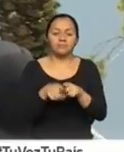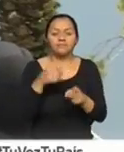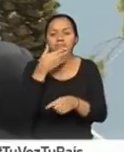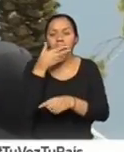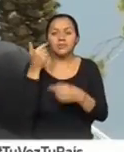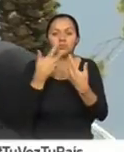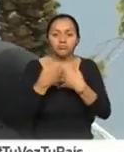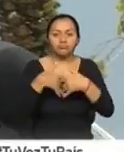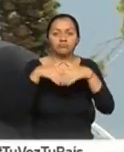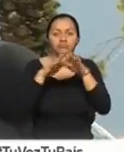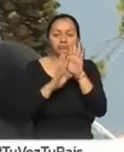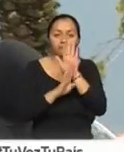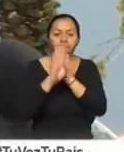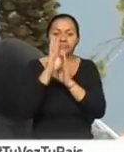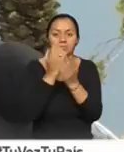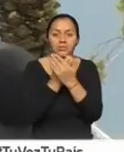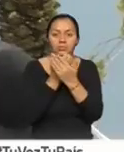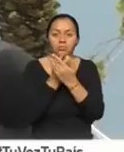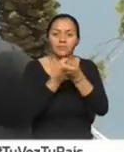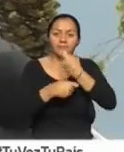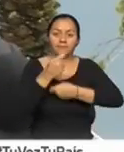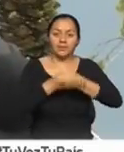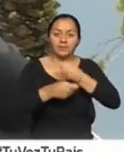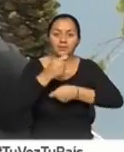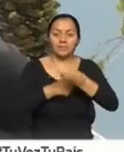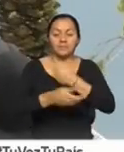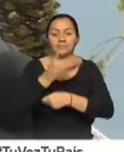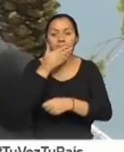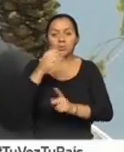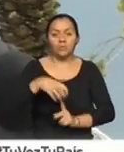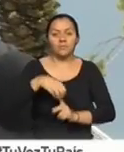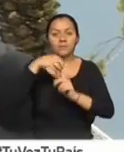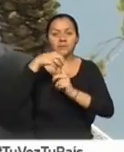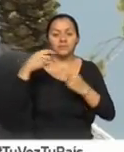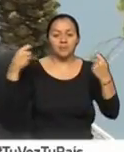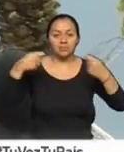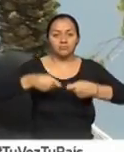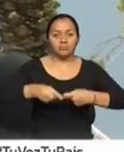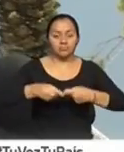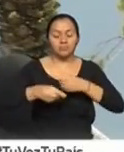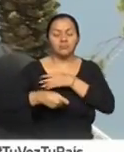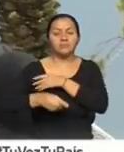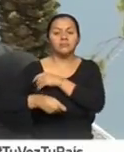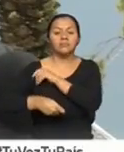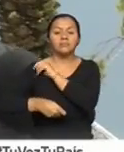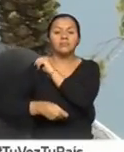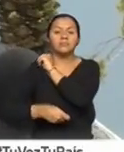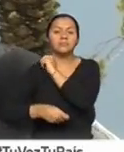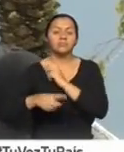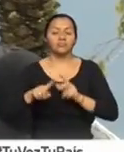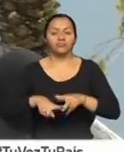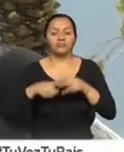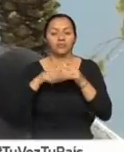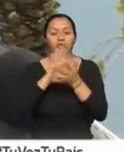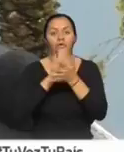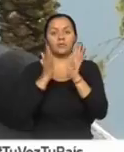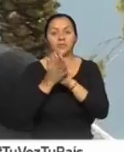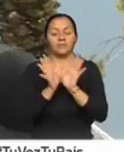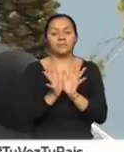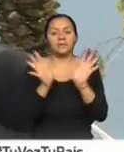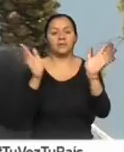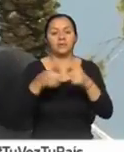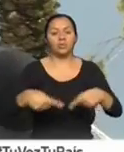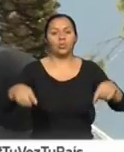evolución de las ventas de los principales contribuyentes. A partir del mes de noviembre en la generalidad de los